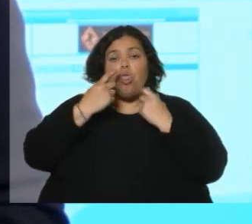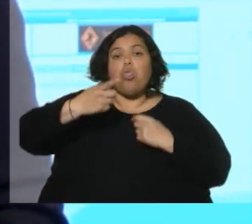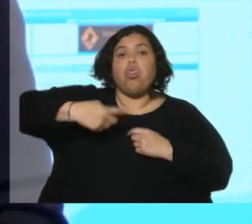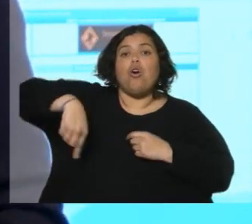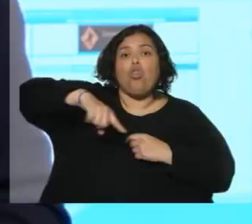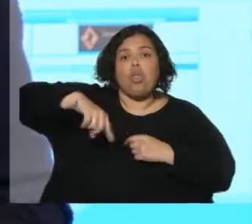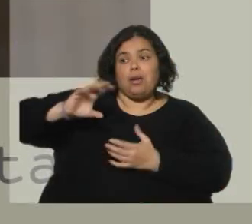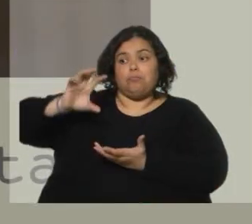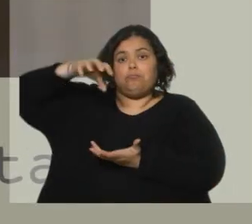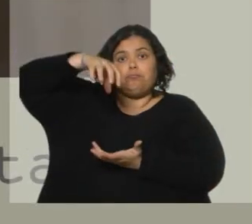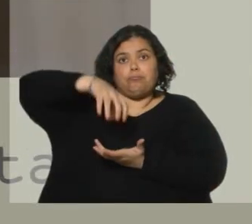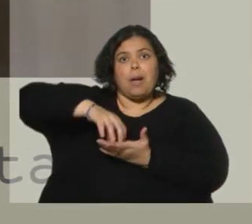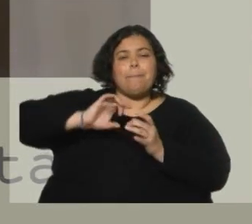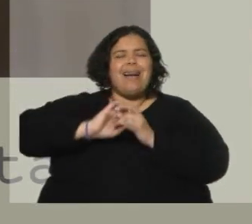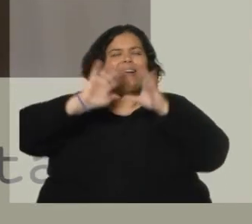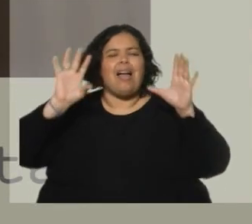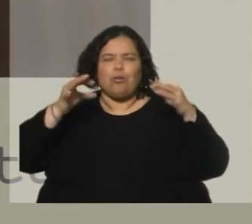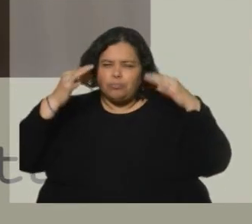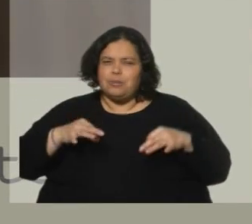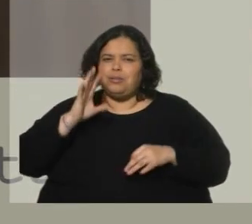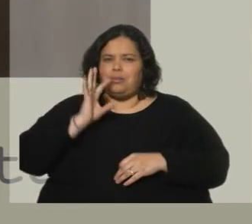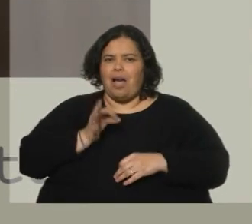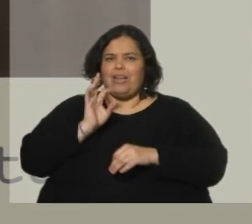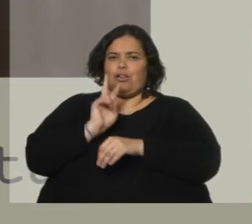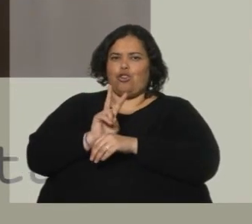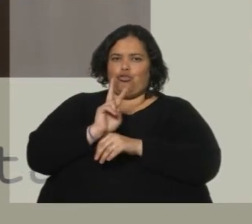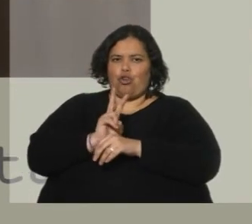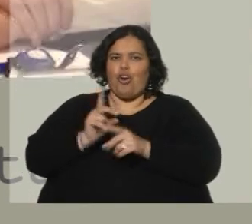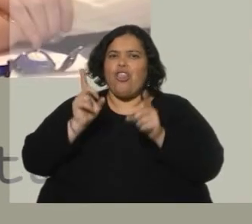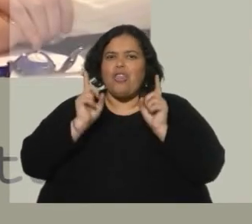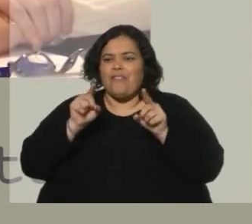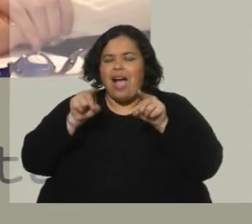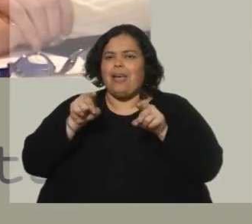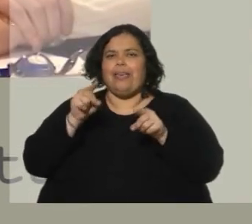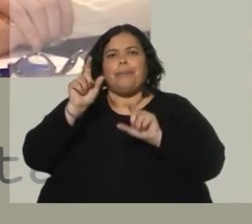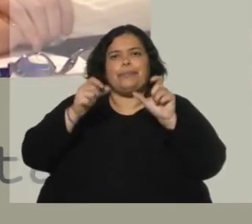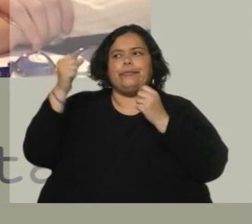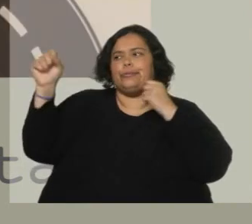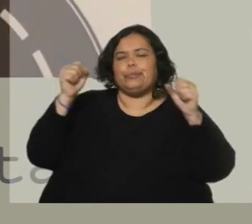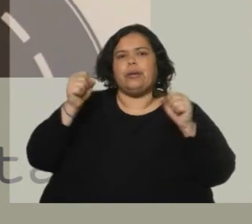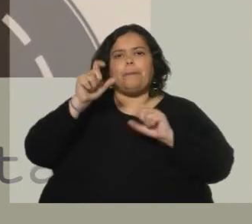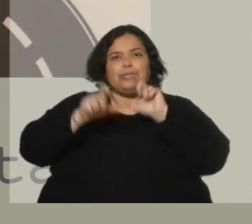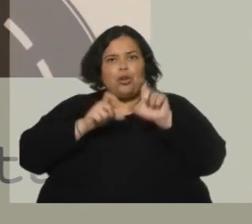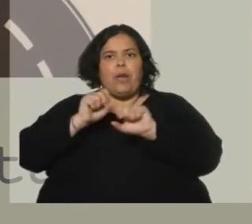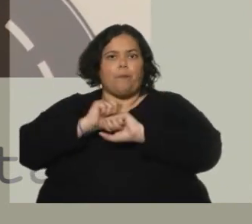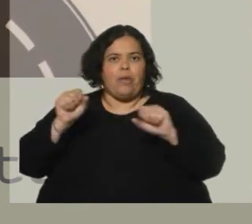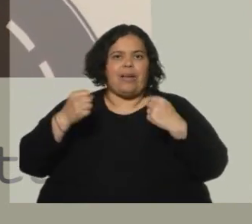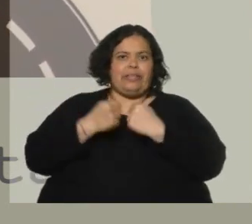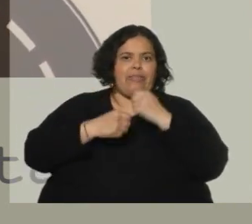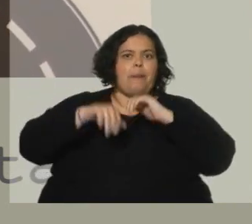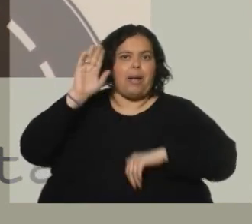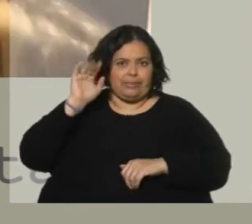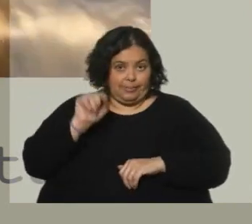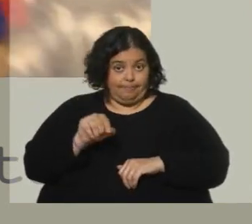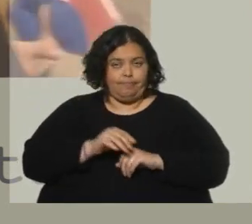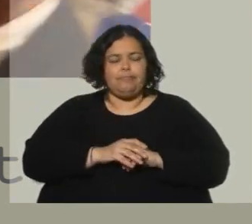claramente un control específico, donde veíamos incumplimientos graves en zonas con usuarios vulnerables, pero también